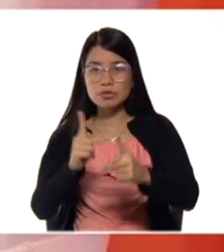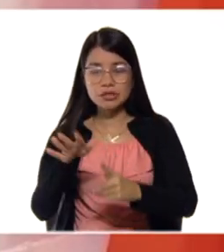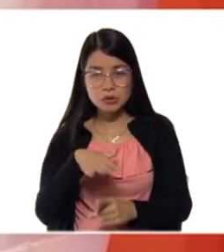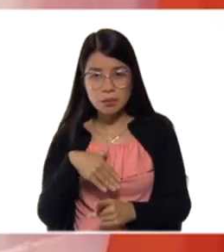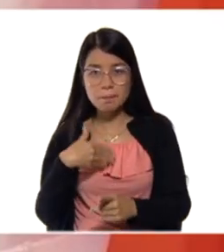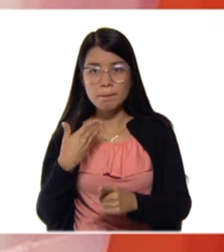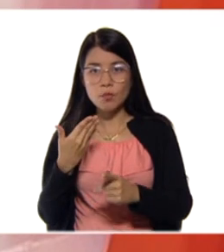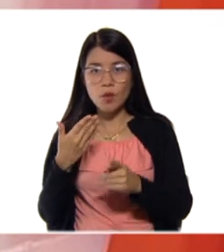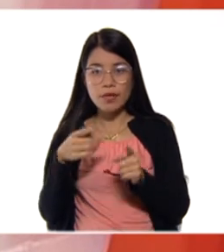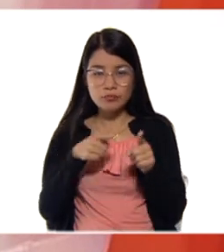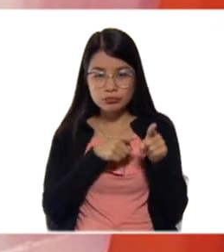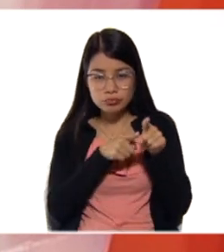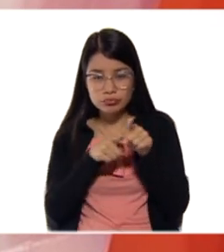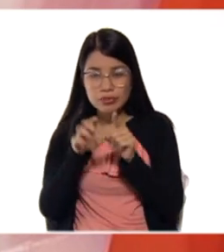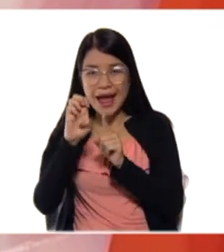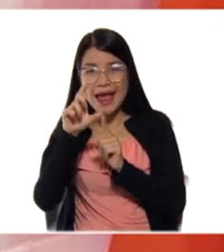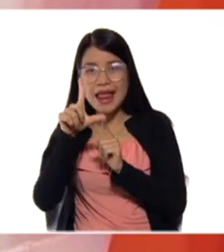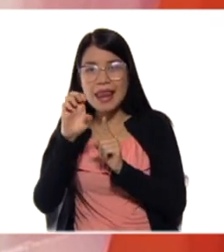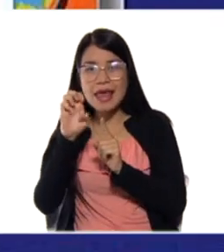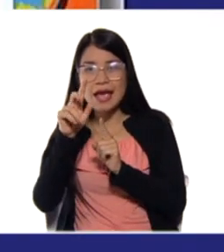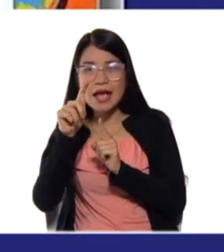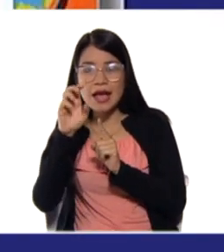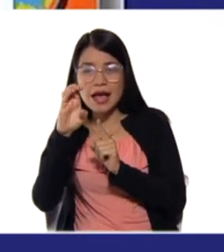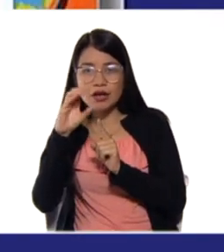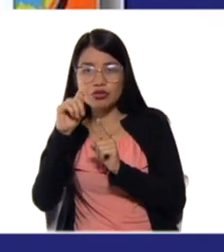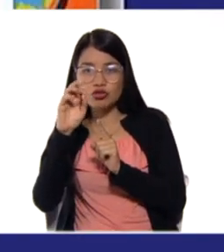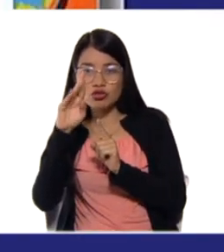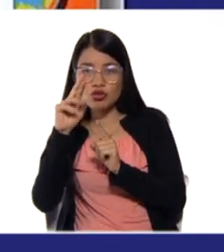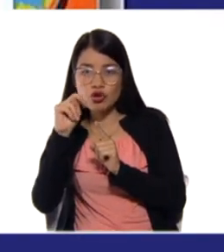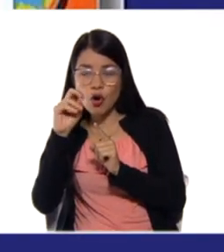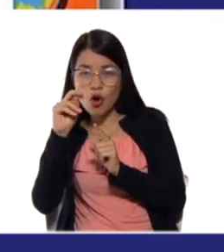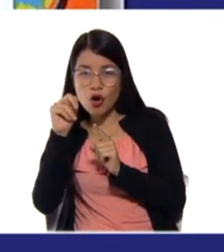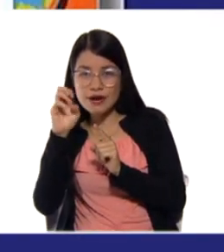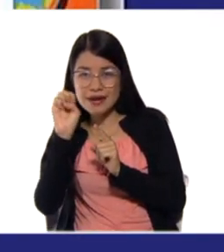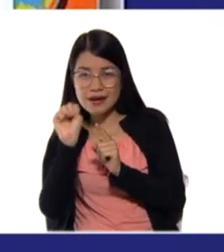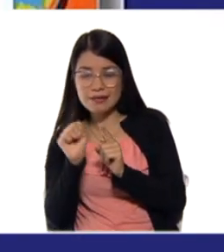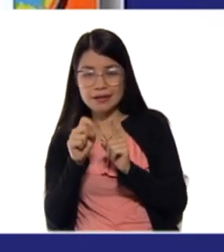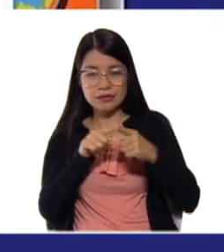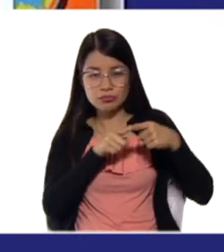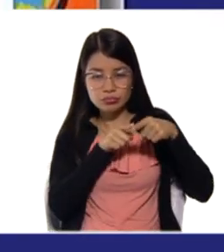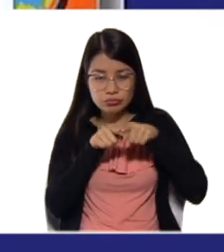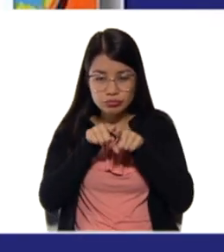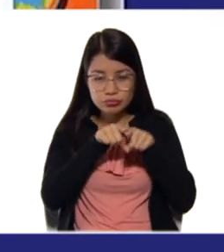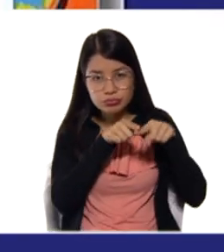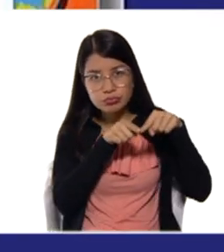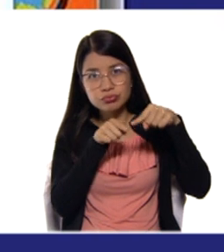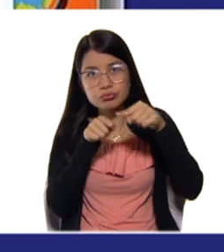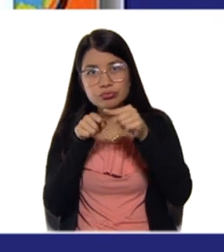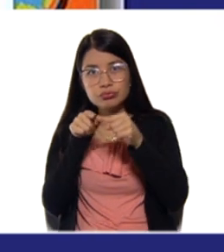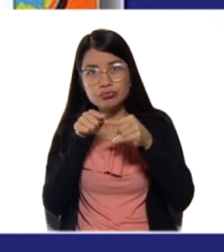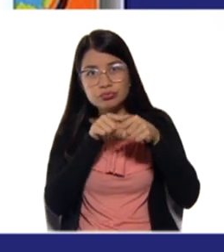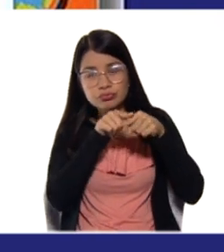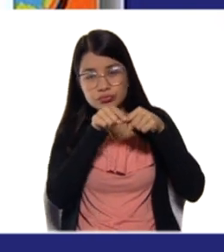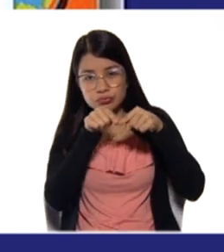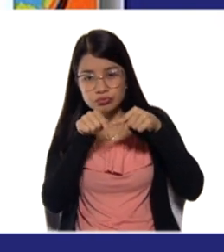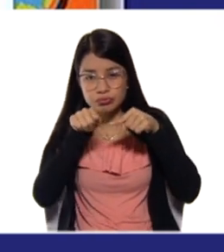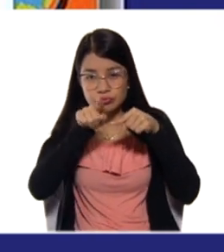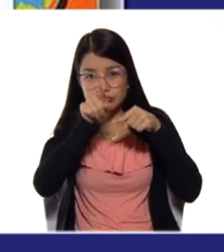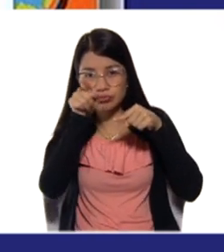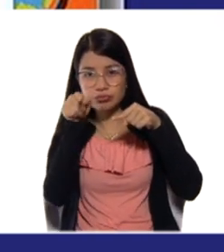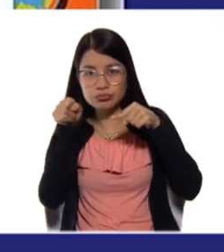movimiento de electrones desde el ánodo al cátodo, ¿bien? Y del cátodo al ánodo.